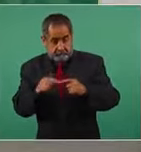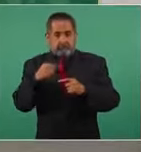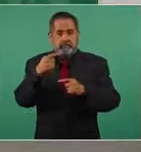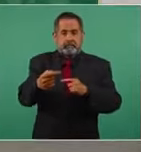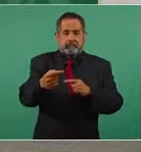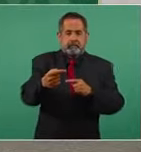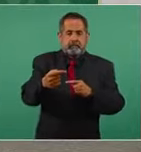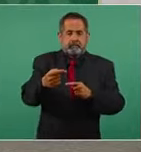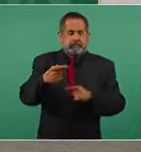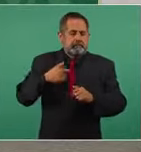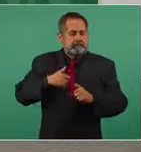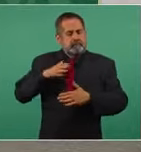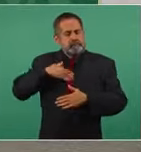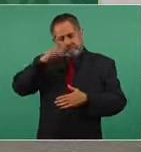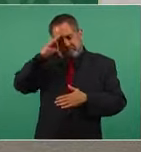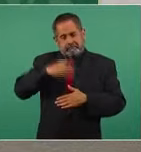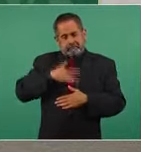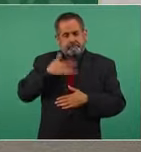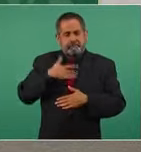ese es mi pronóstico